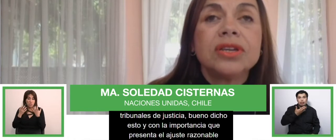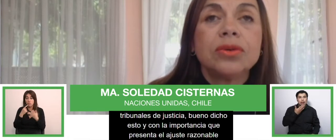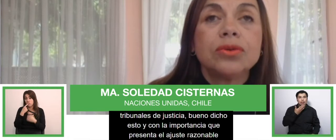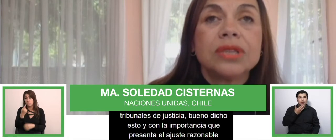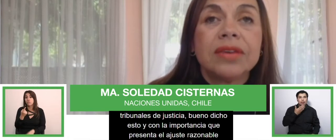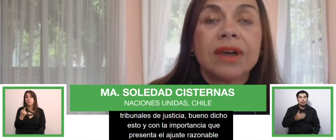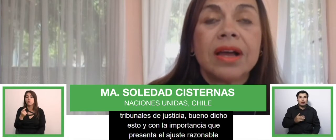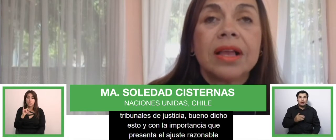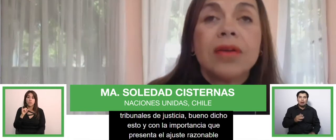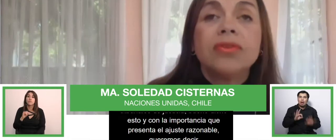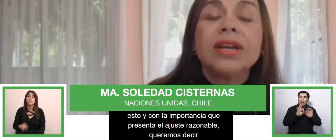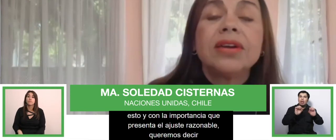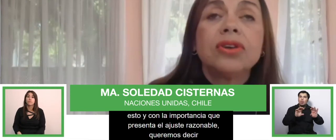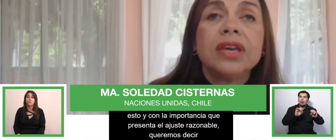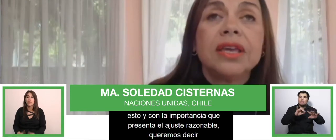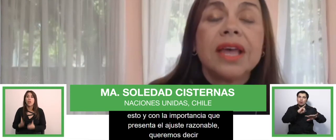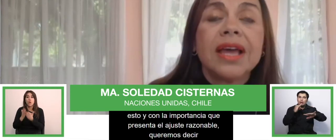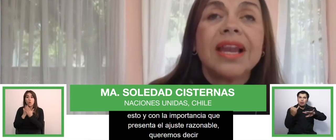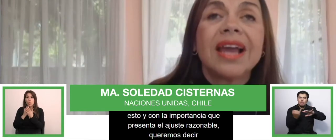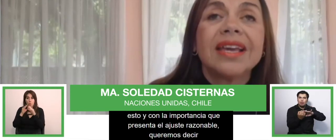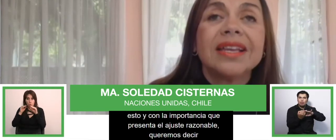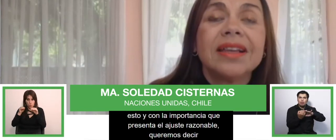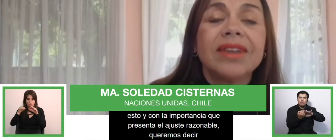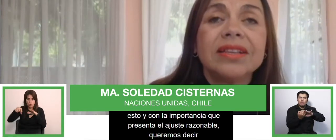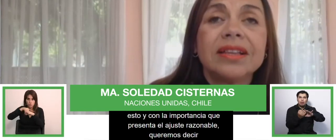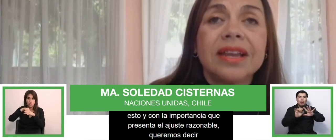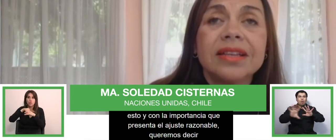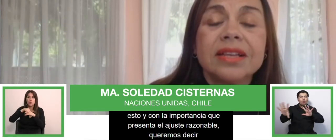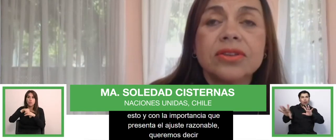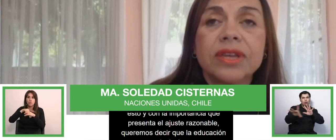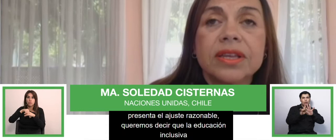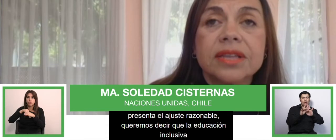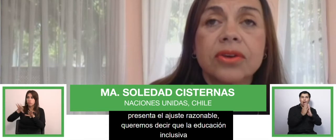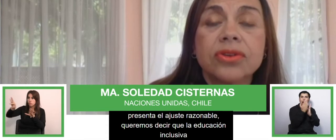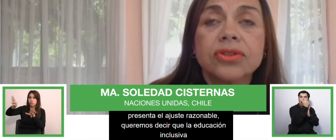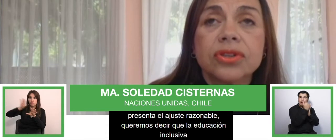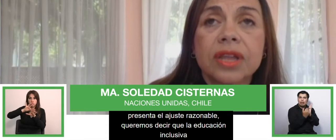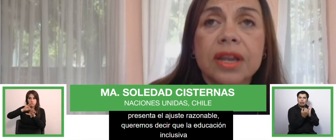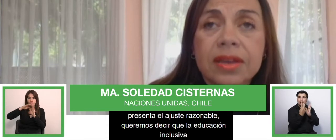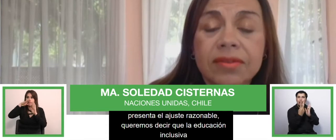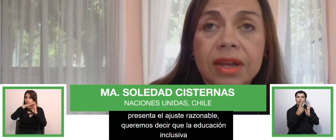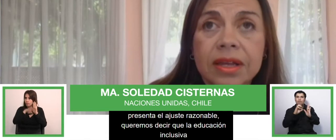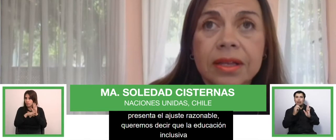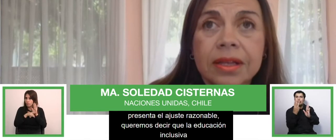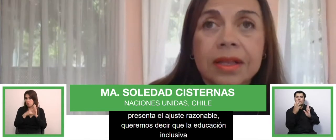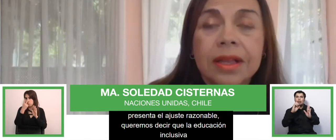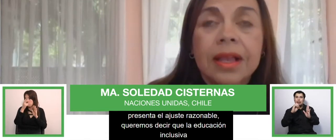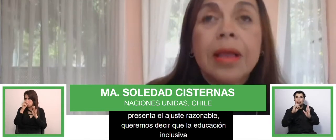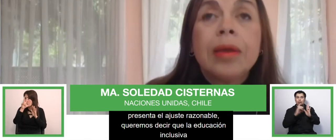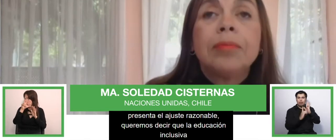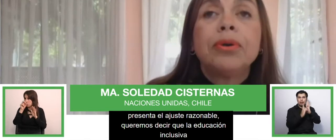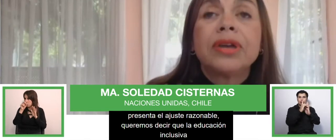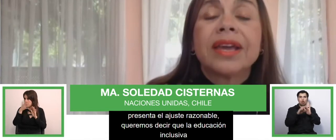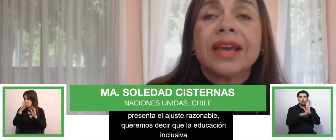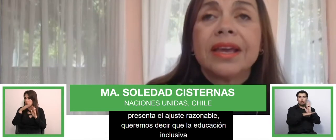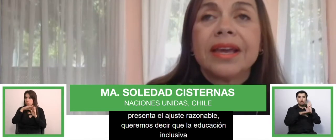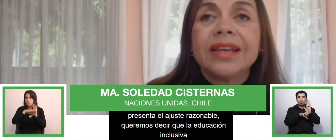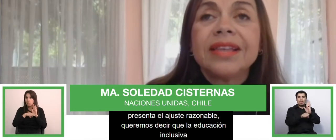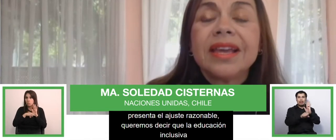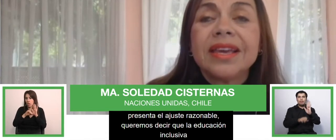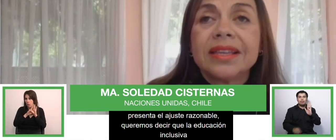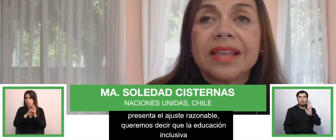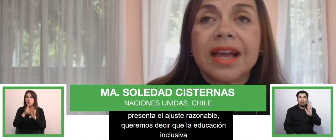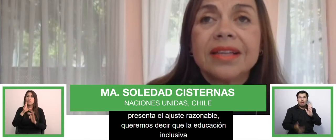educación inclusiva fue recogida en la Agenda 2030 sobre desarrollo sostenible. Porque